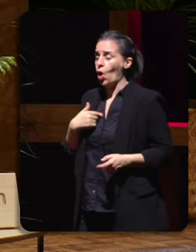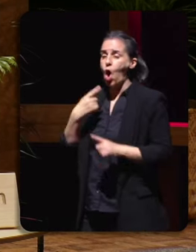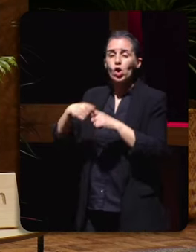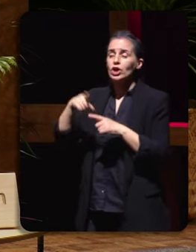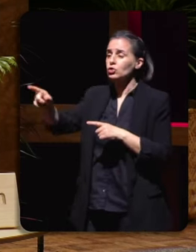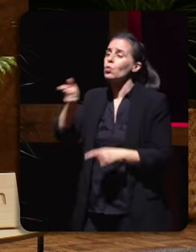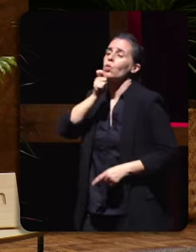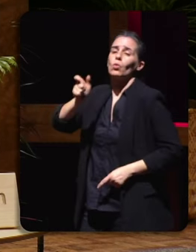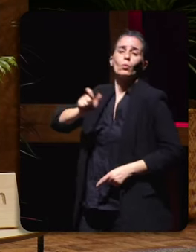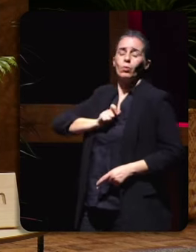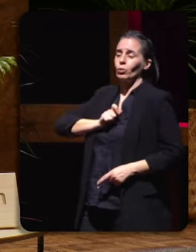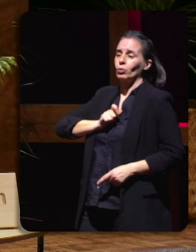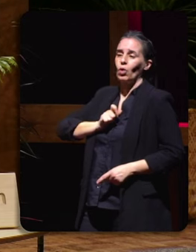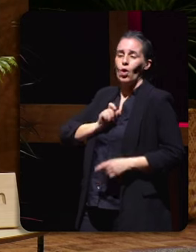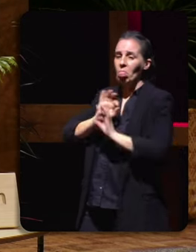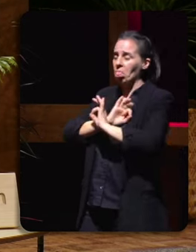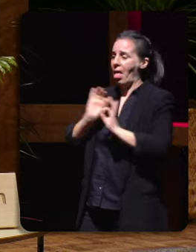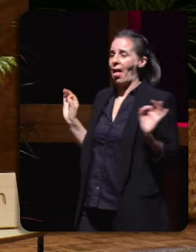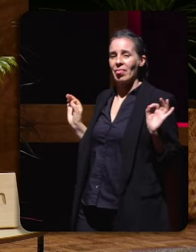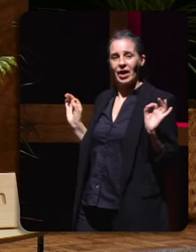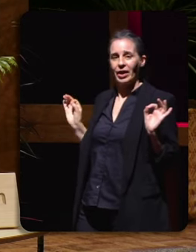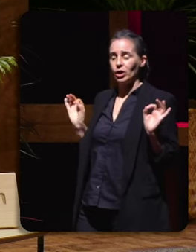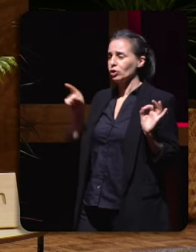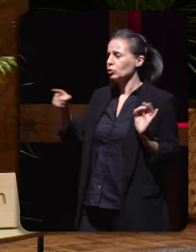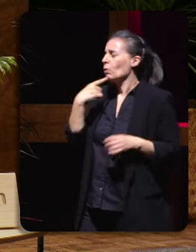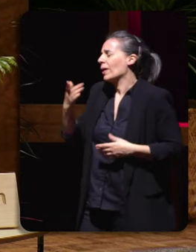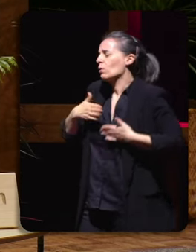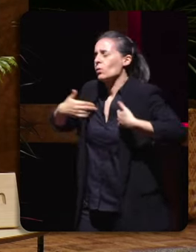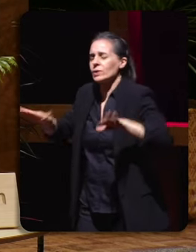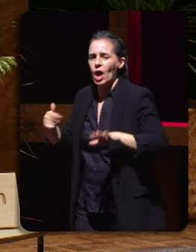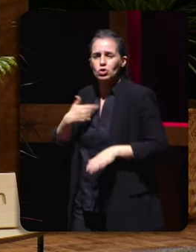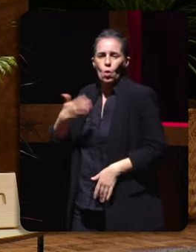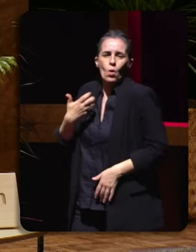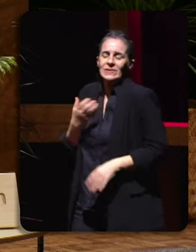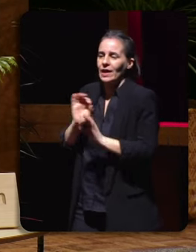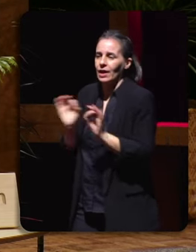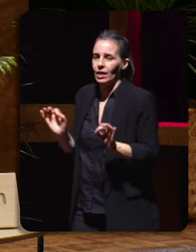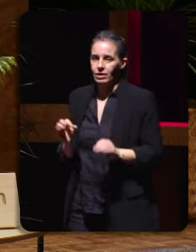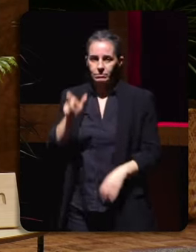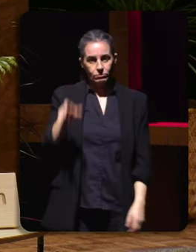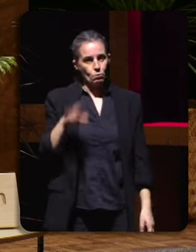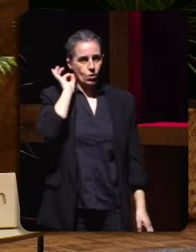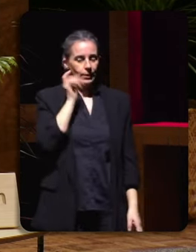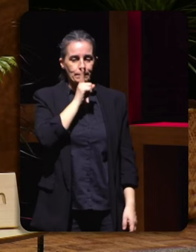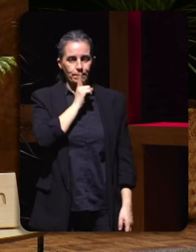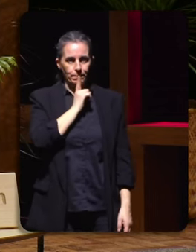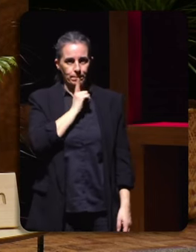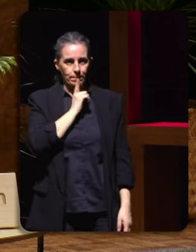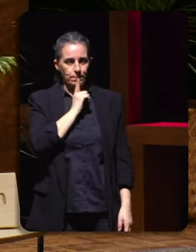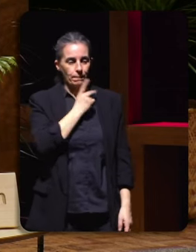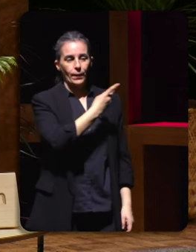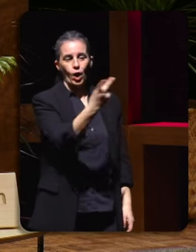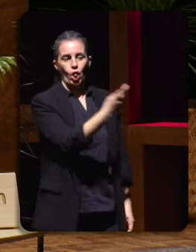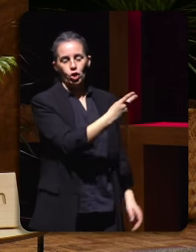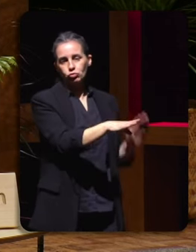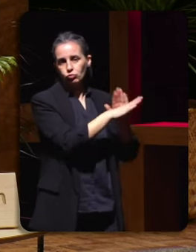digas me puede ofender nada de lo que tú digas me puede molestar ela non contestou e eles seguiron falando